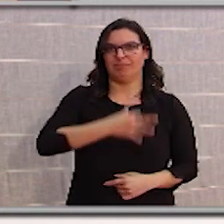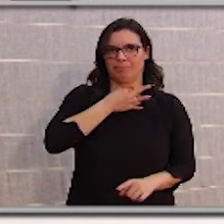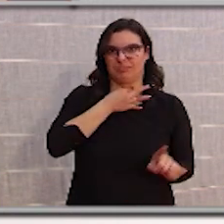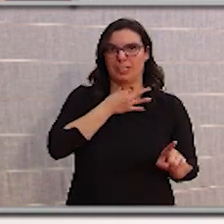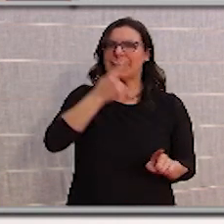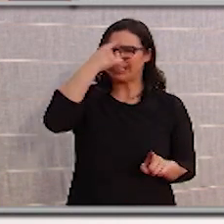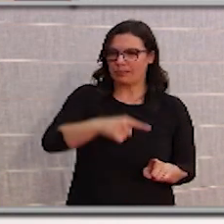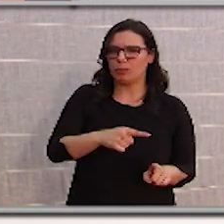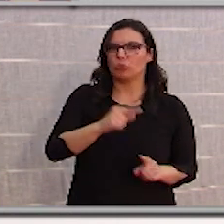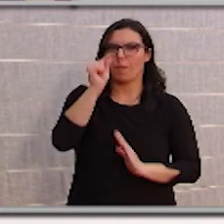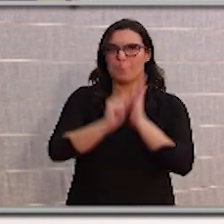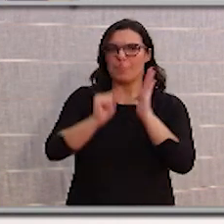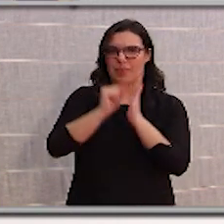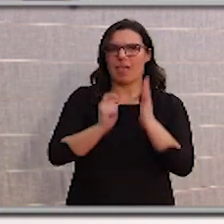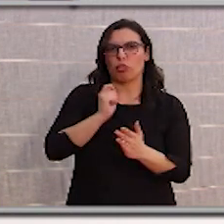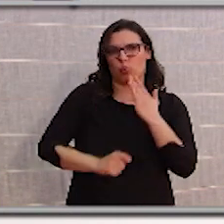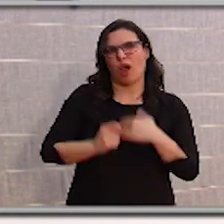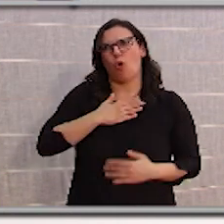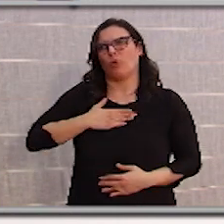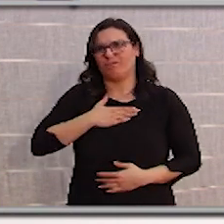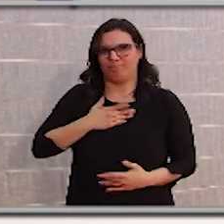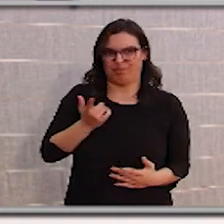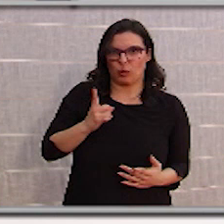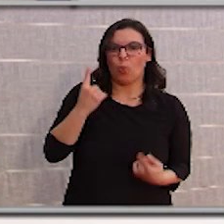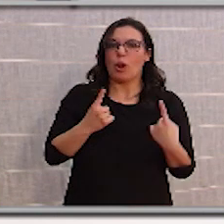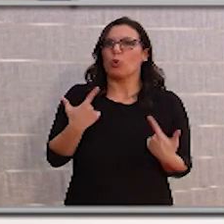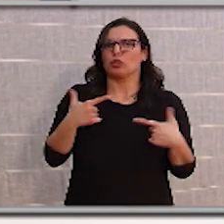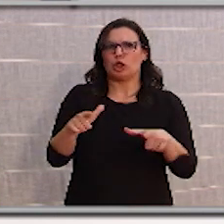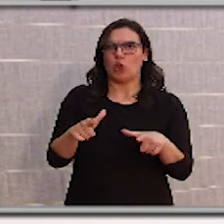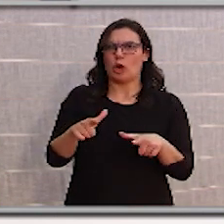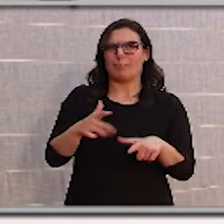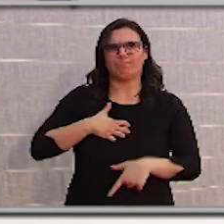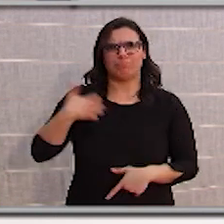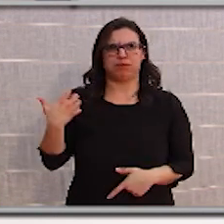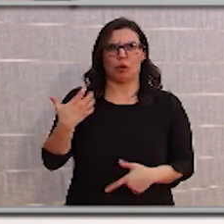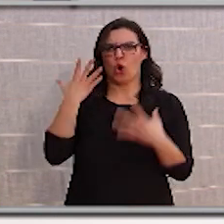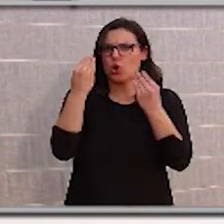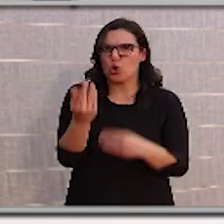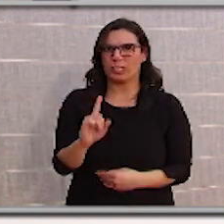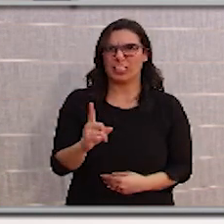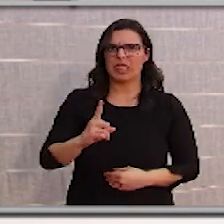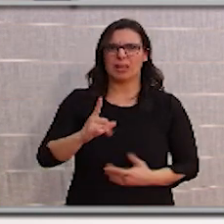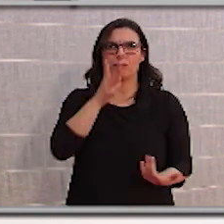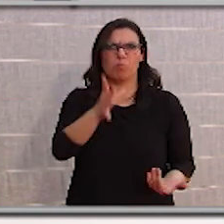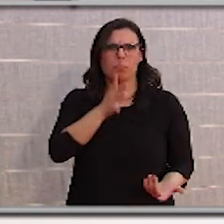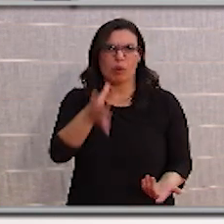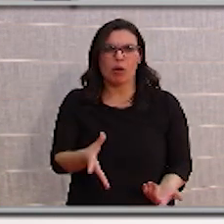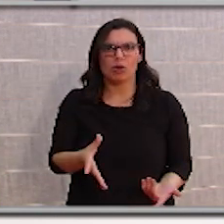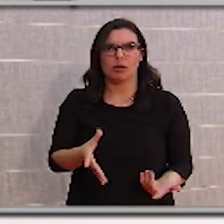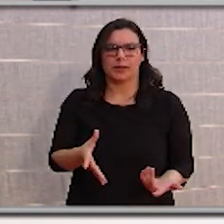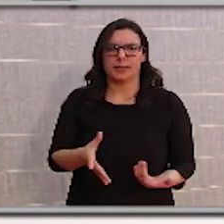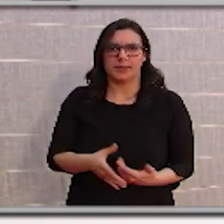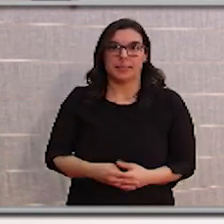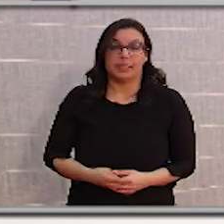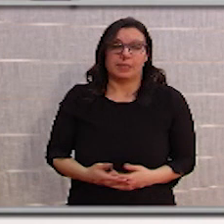duras o que pueden resultar desagradables o que haya sectores que puedan no comprenderlas o no comprender por qué nosotros decimos algo que